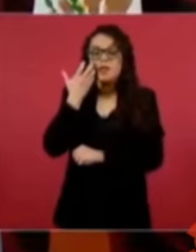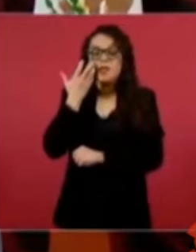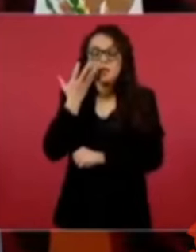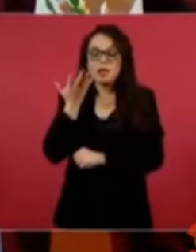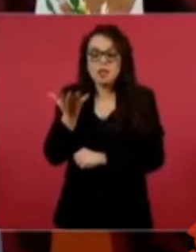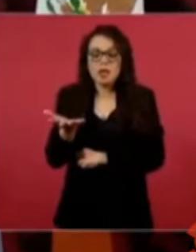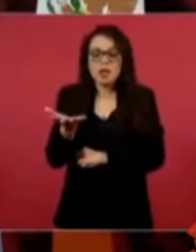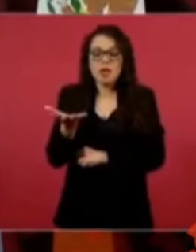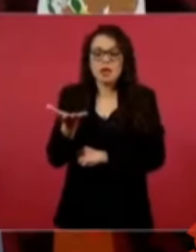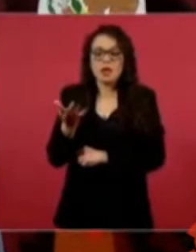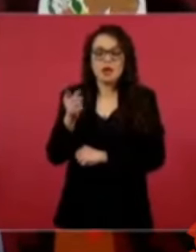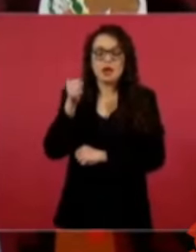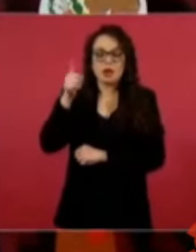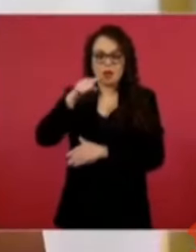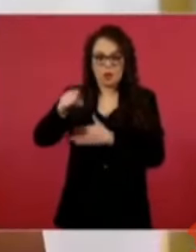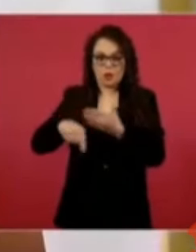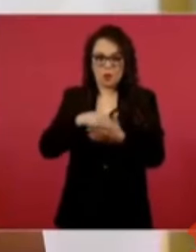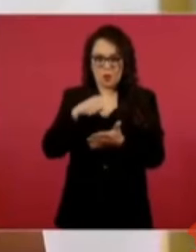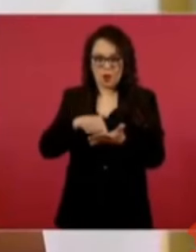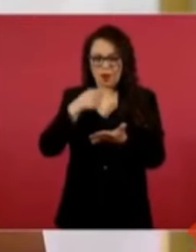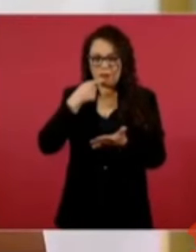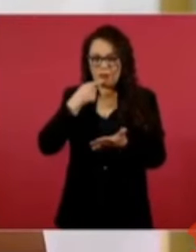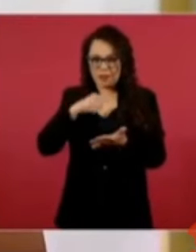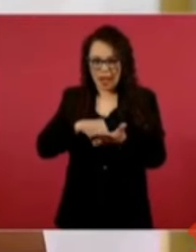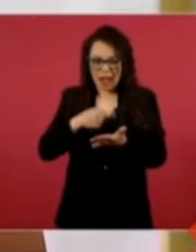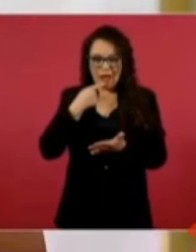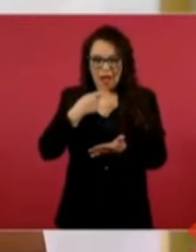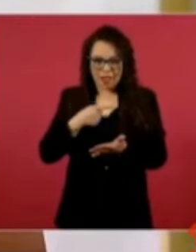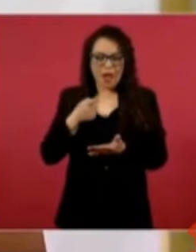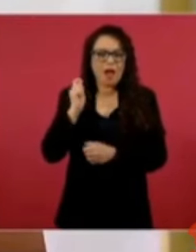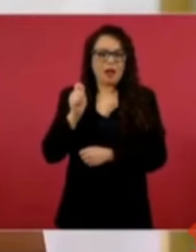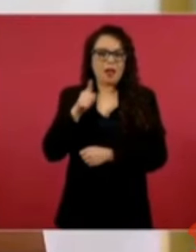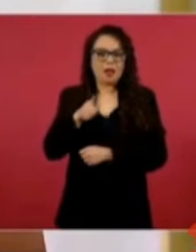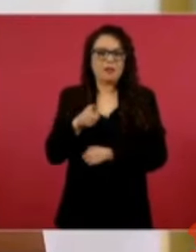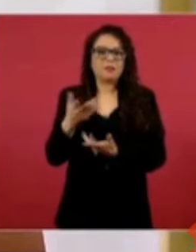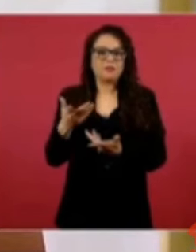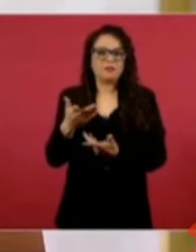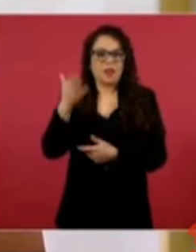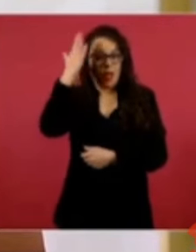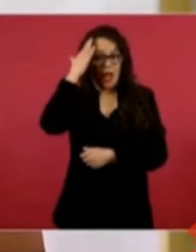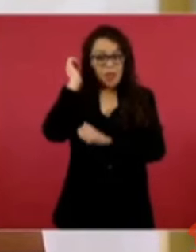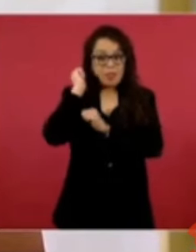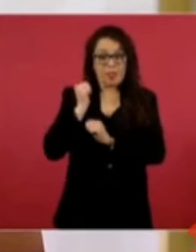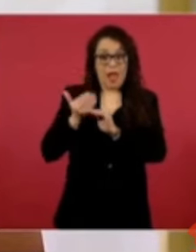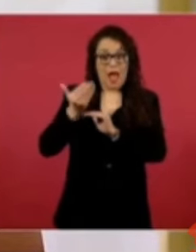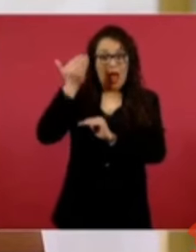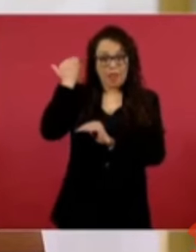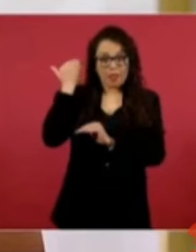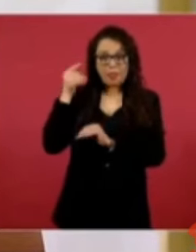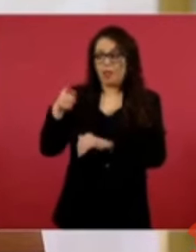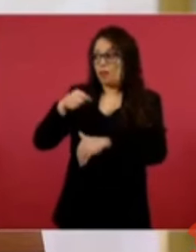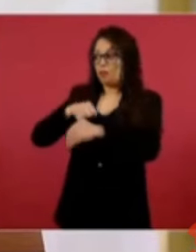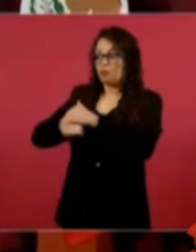perdida en Celaya desde el 7 de enero del 24, durante el tiempo que el líder delictivo